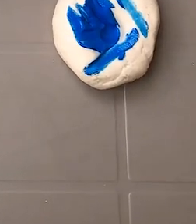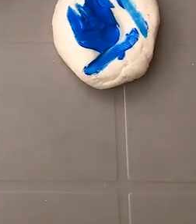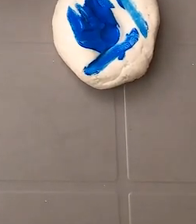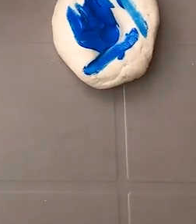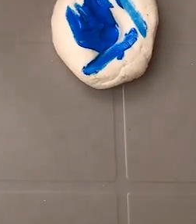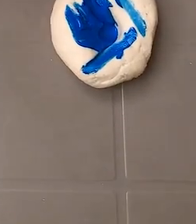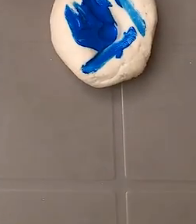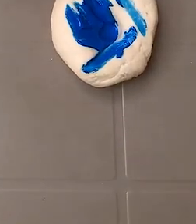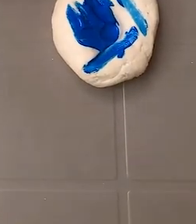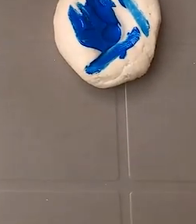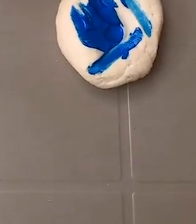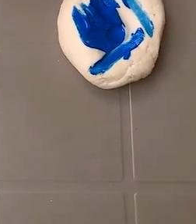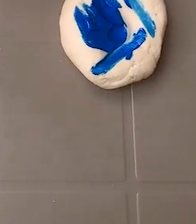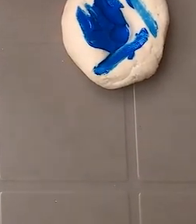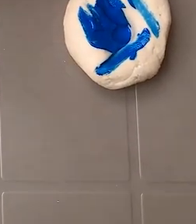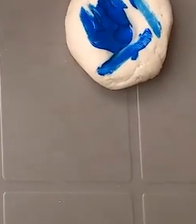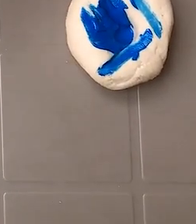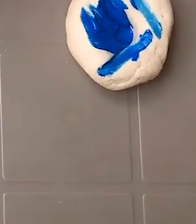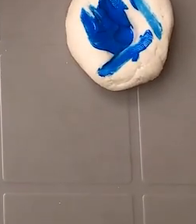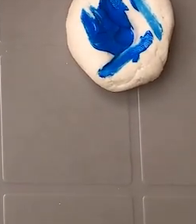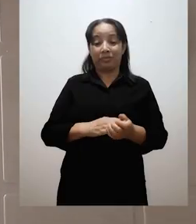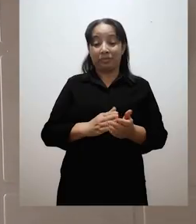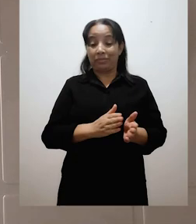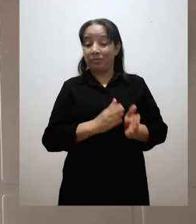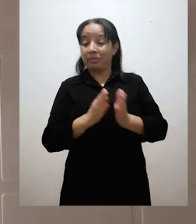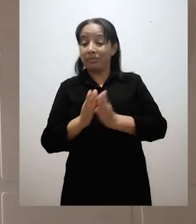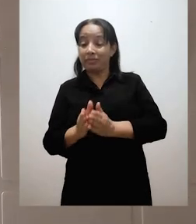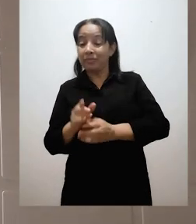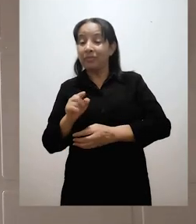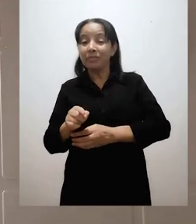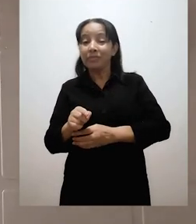La otra la voy a pintar de color rojo.